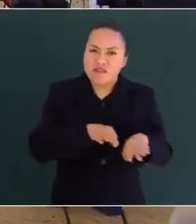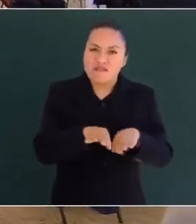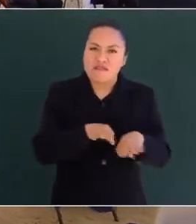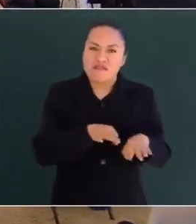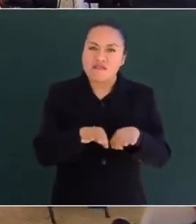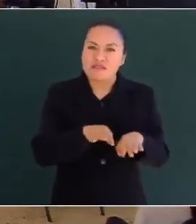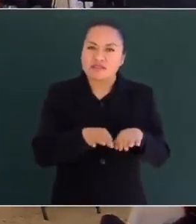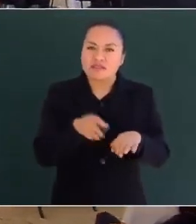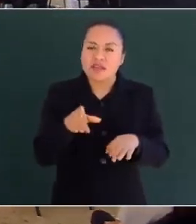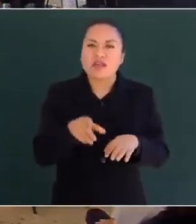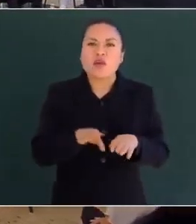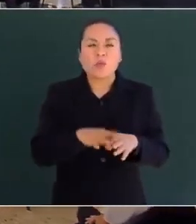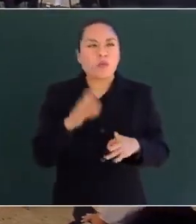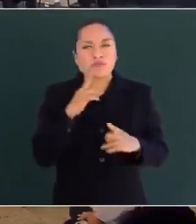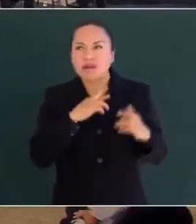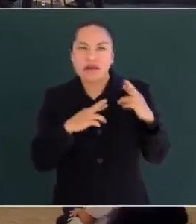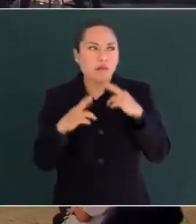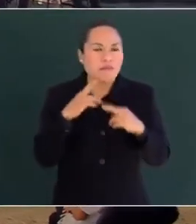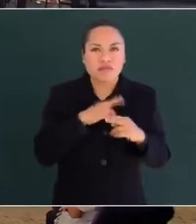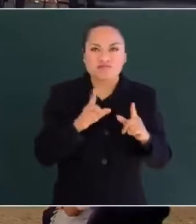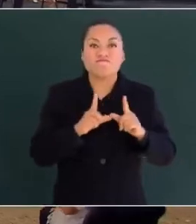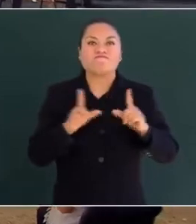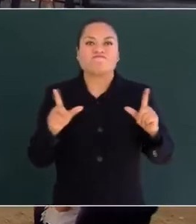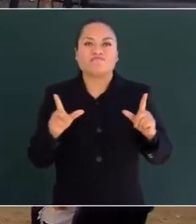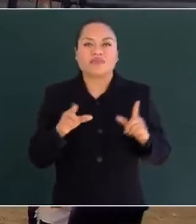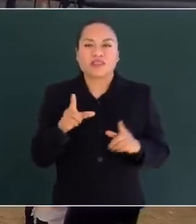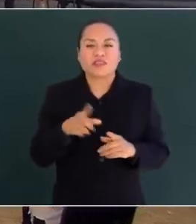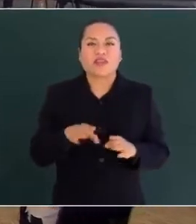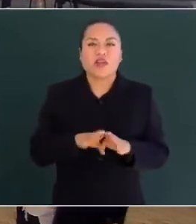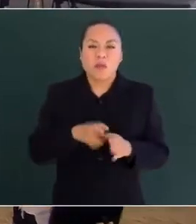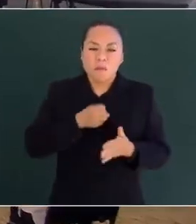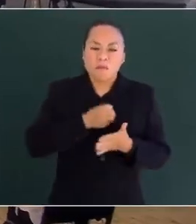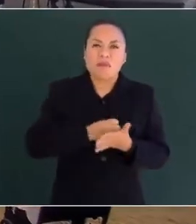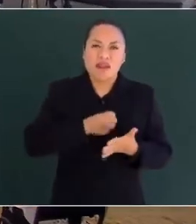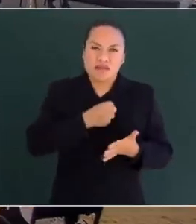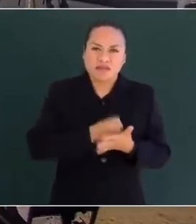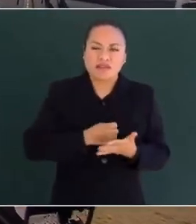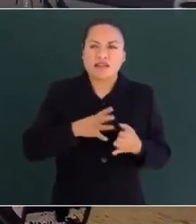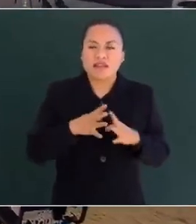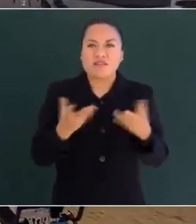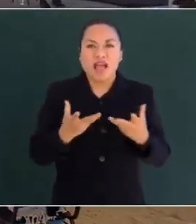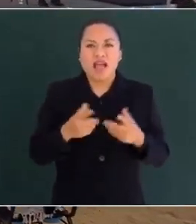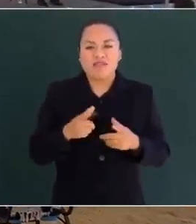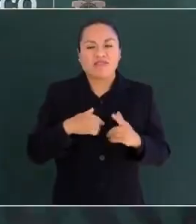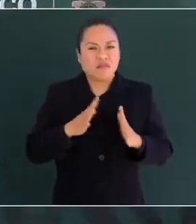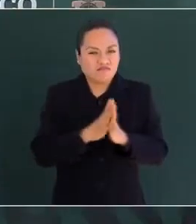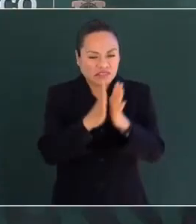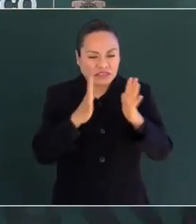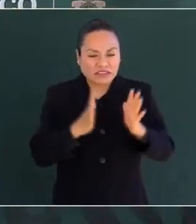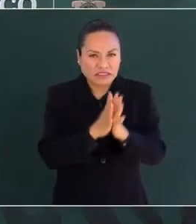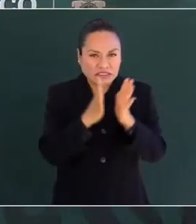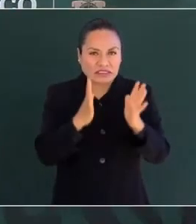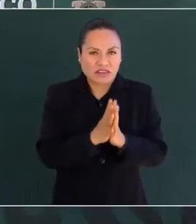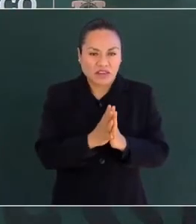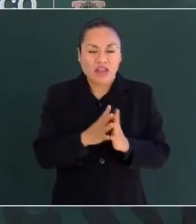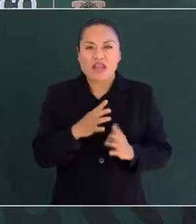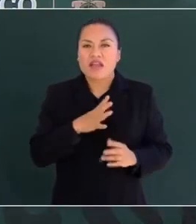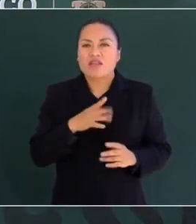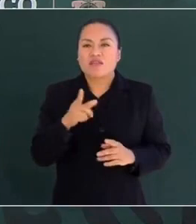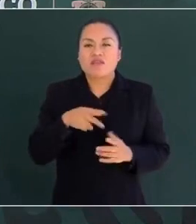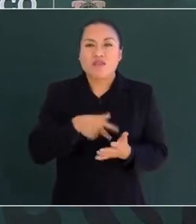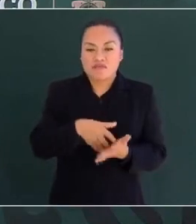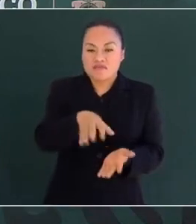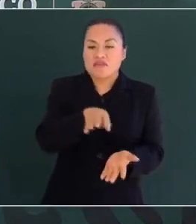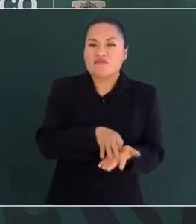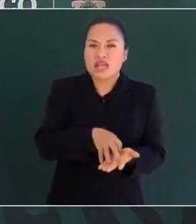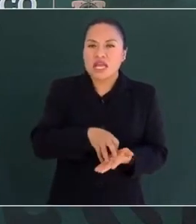su profunda sagacidad, su consumada práctica en la especie de guerra que tenía que hacer y, sobre todo, su heroica